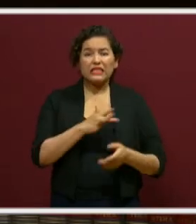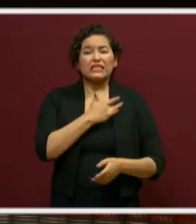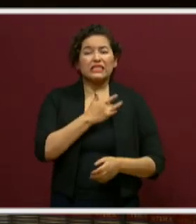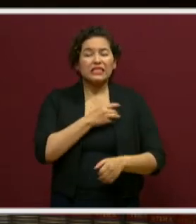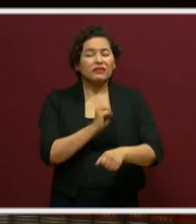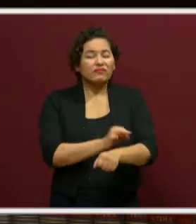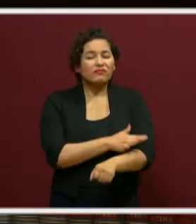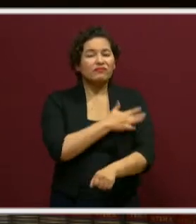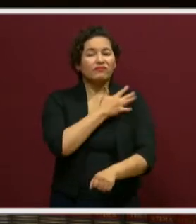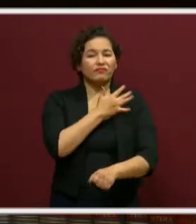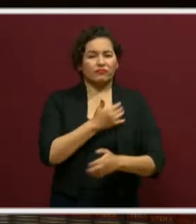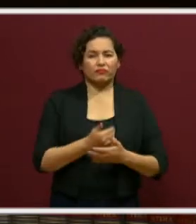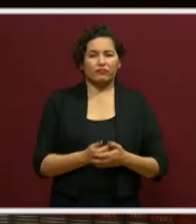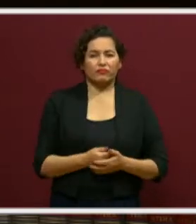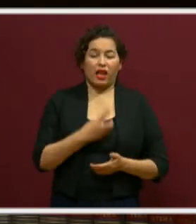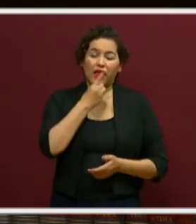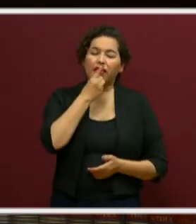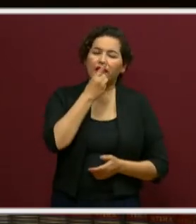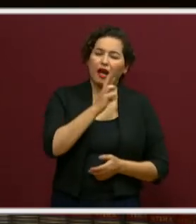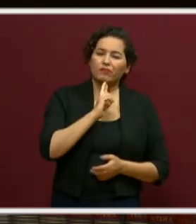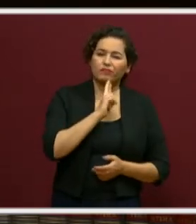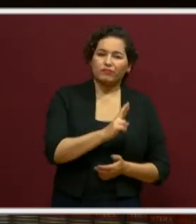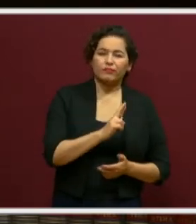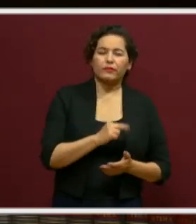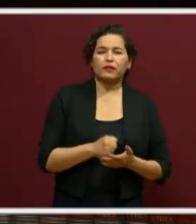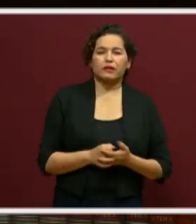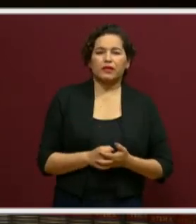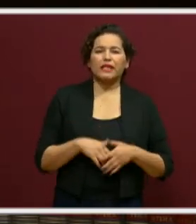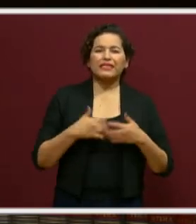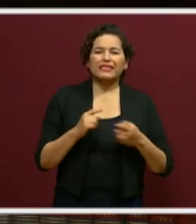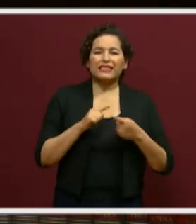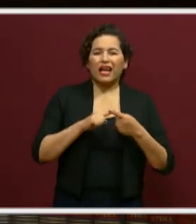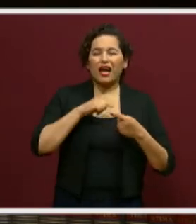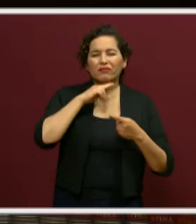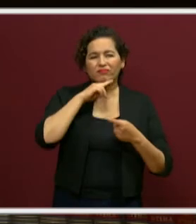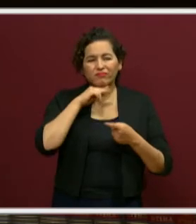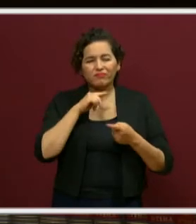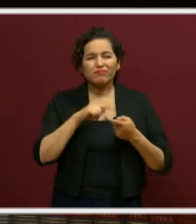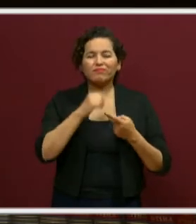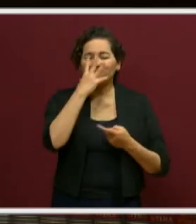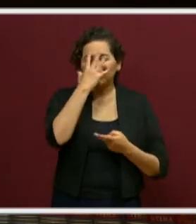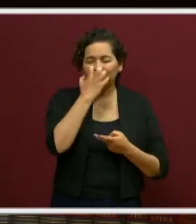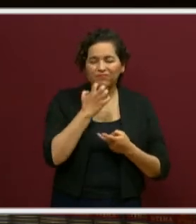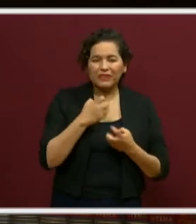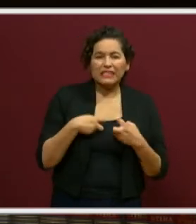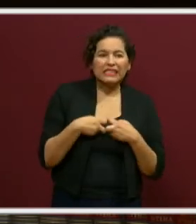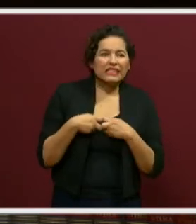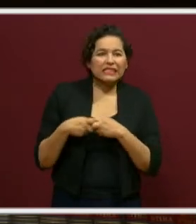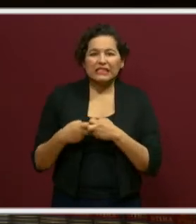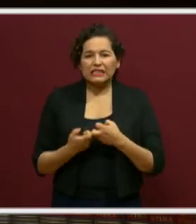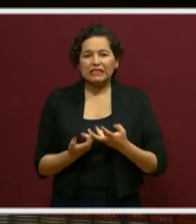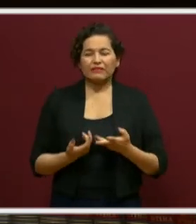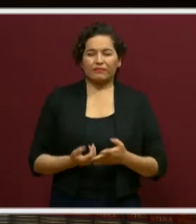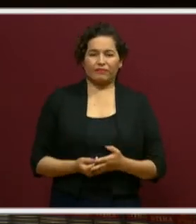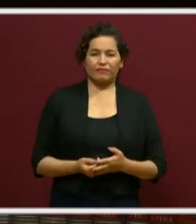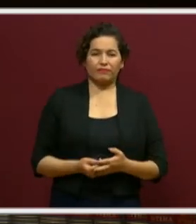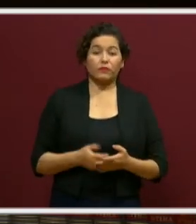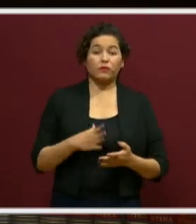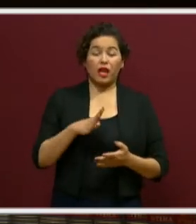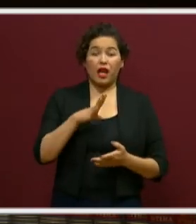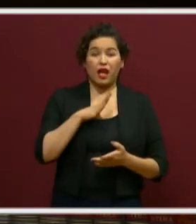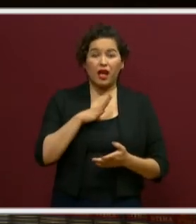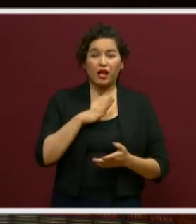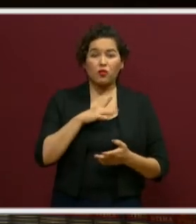fue la angustia, la tristeza y la ansiedad. Yo creo que la angustia de un maestro